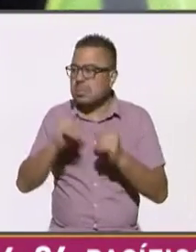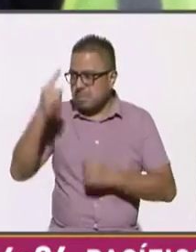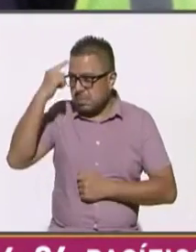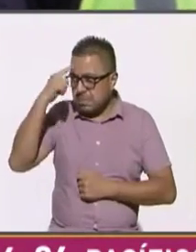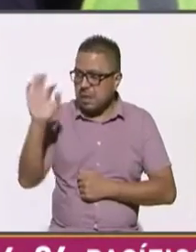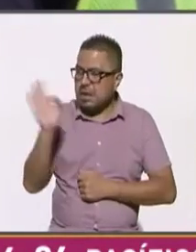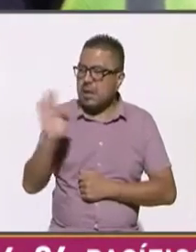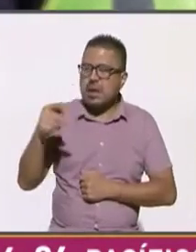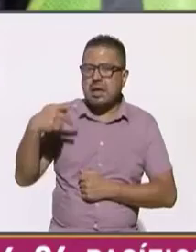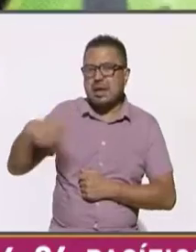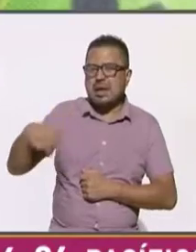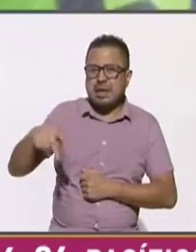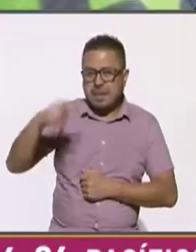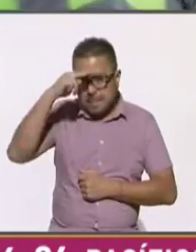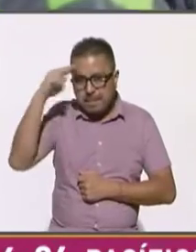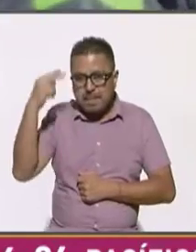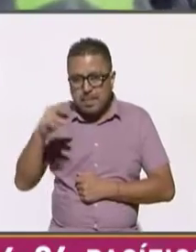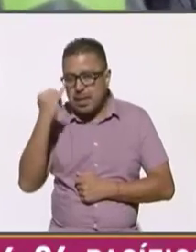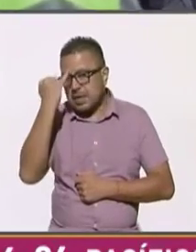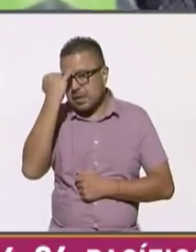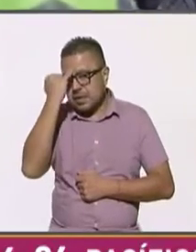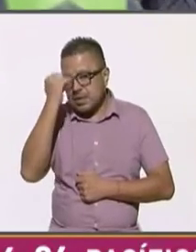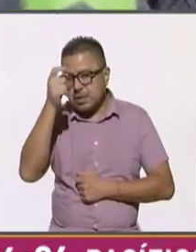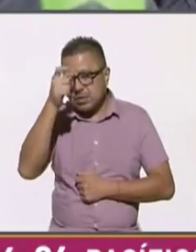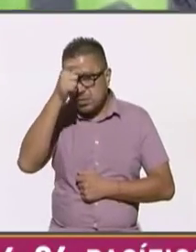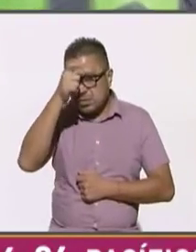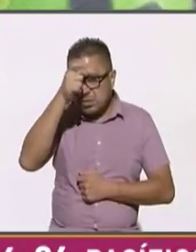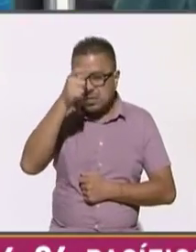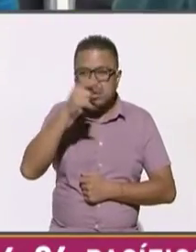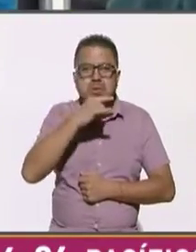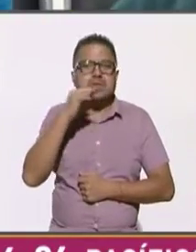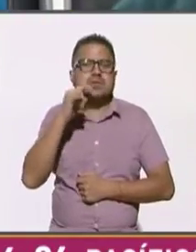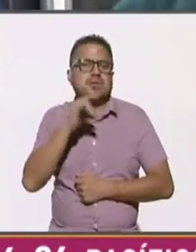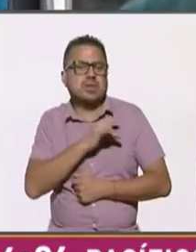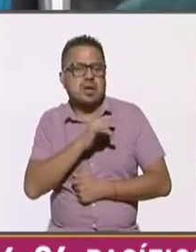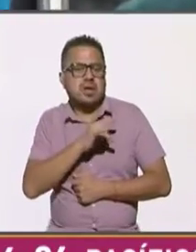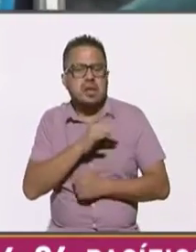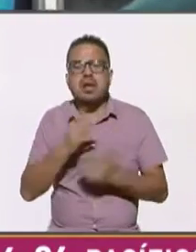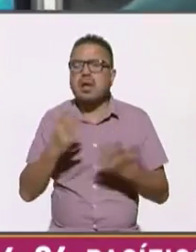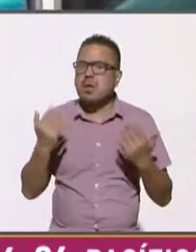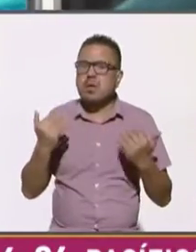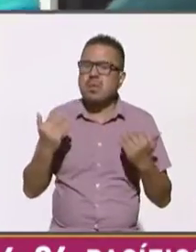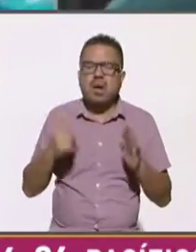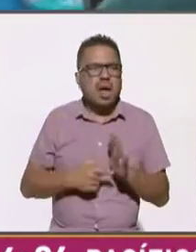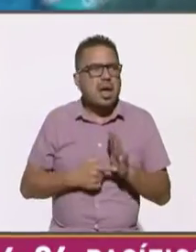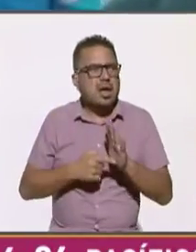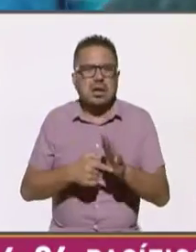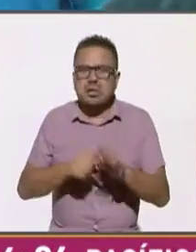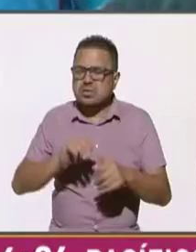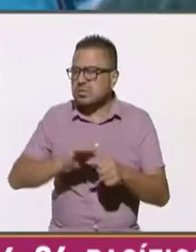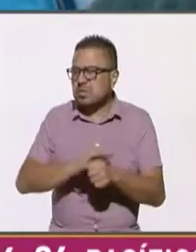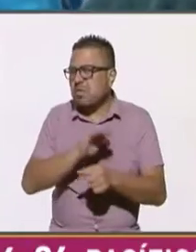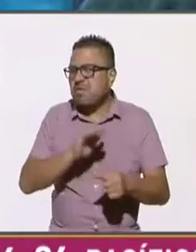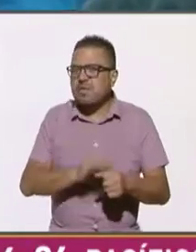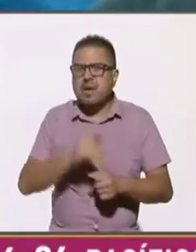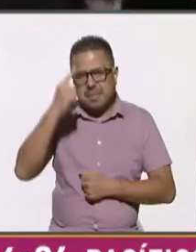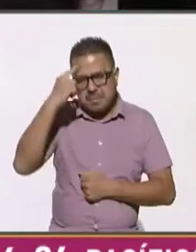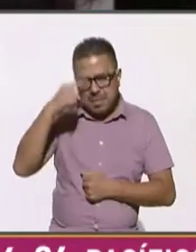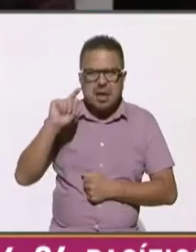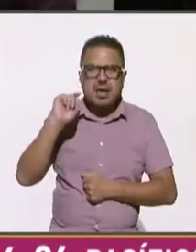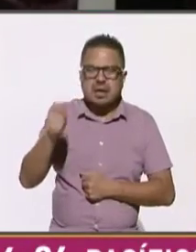casos como méxico la india turquía chile no tiene la muestra suficiente como para